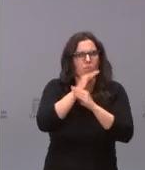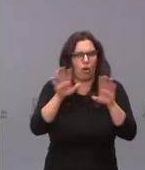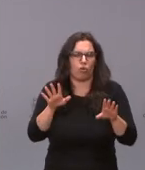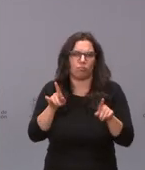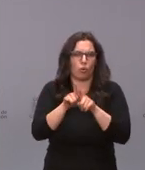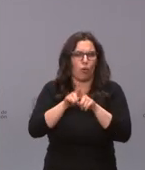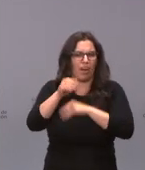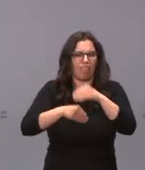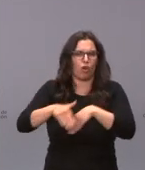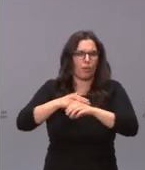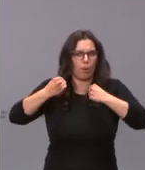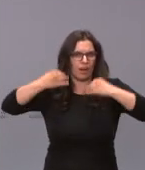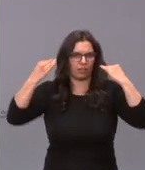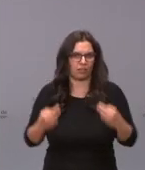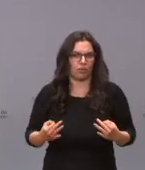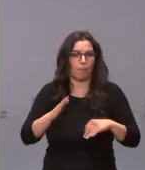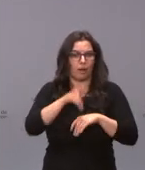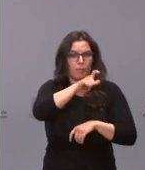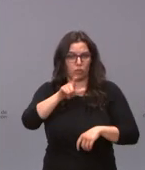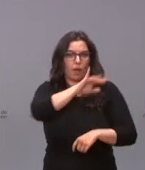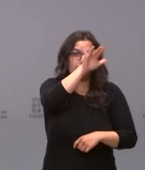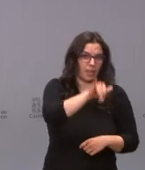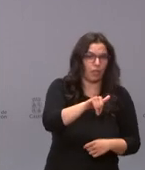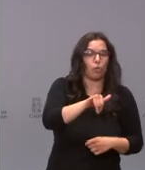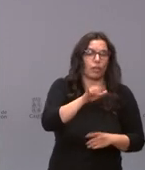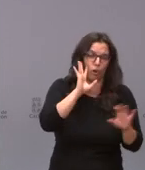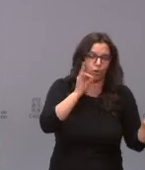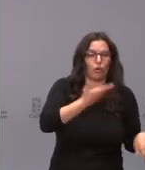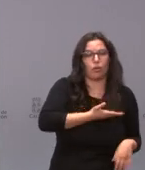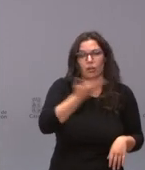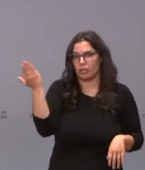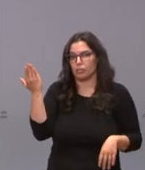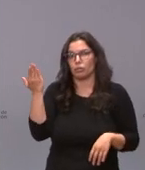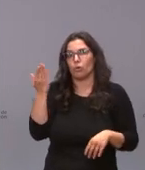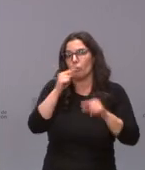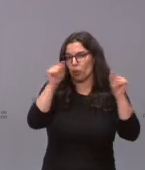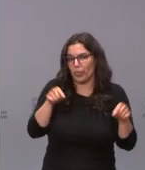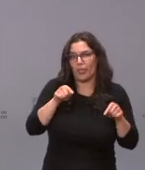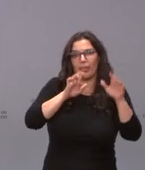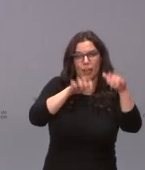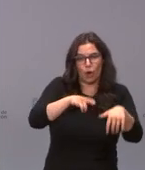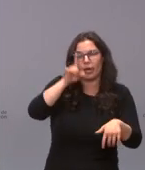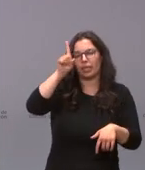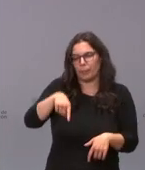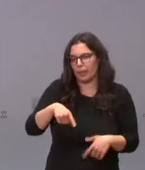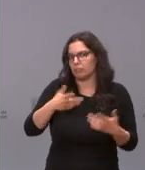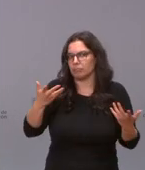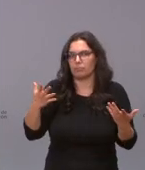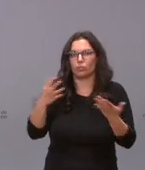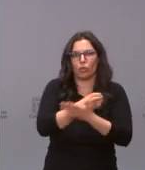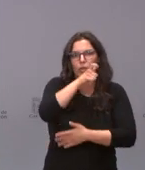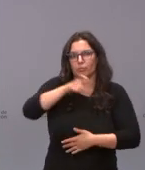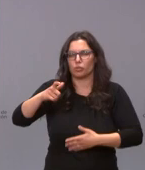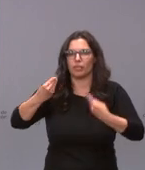posibles a las personas del Bierzo y por supuesto también a las personas de toda la provincia de León y por supuesto también a las personas del